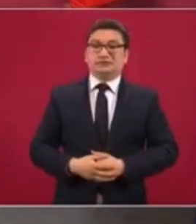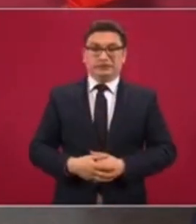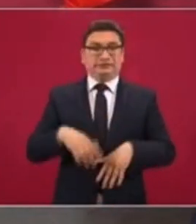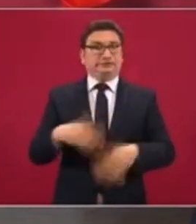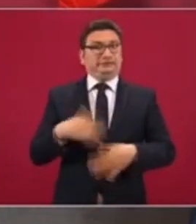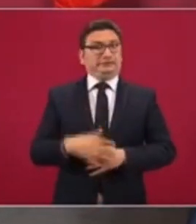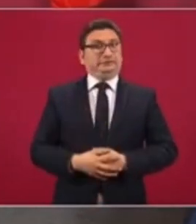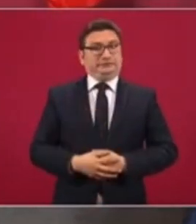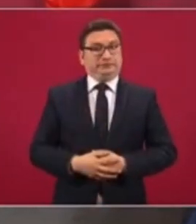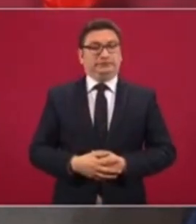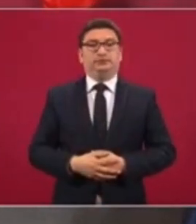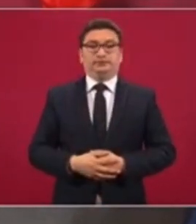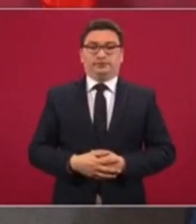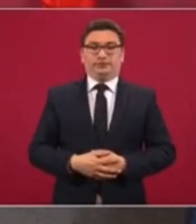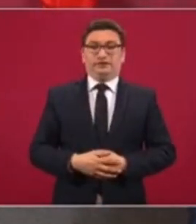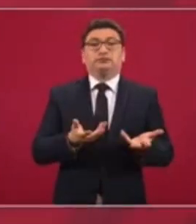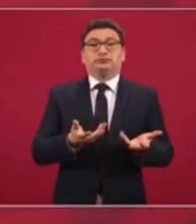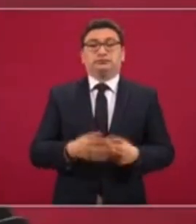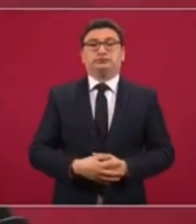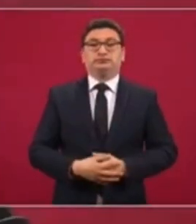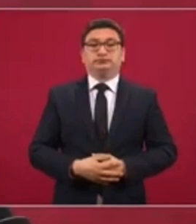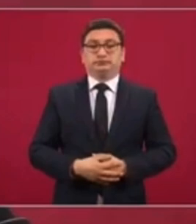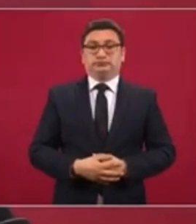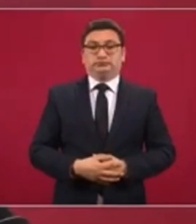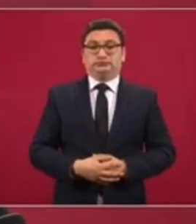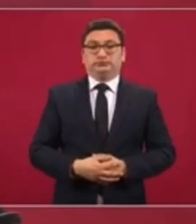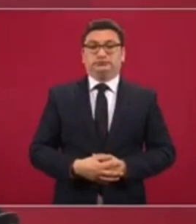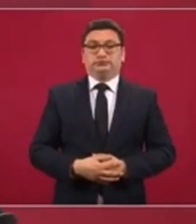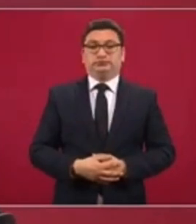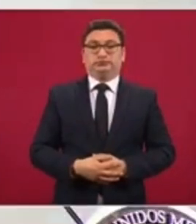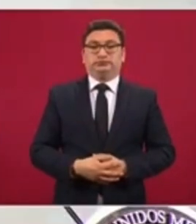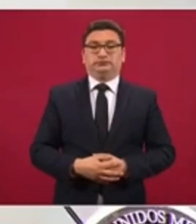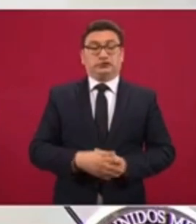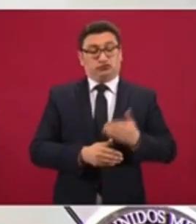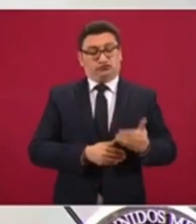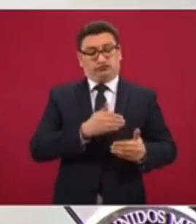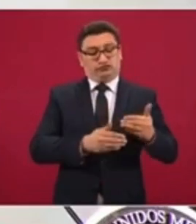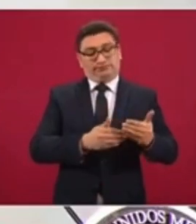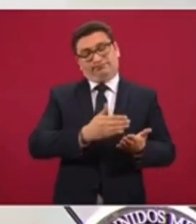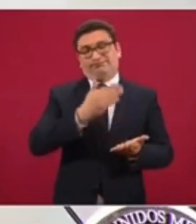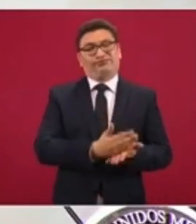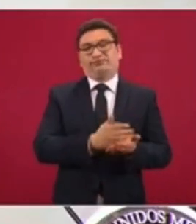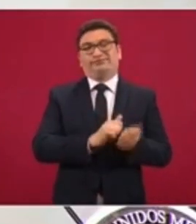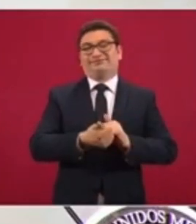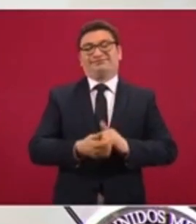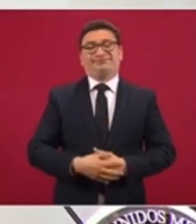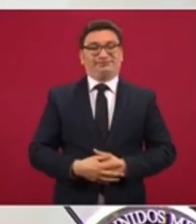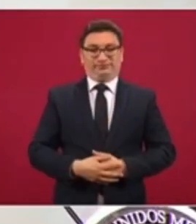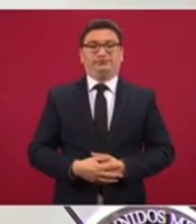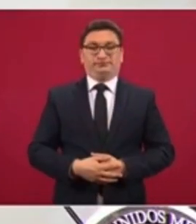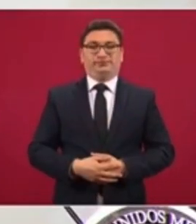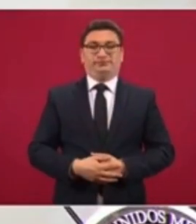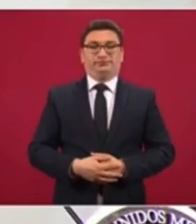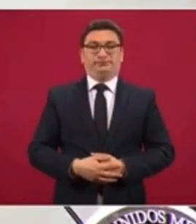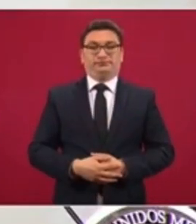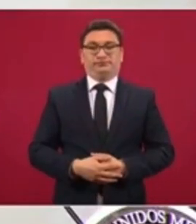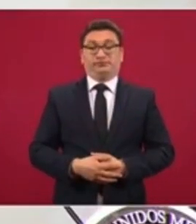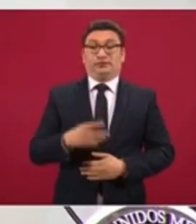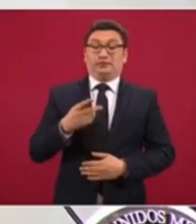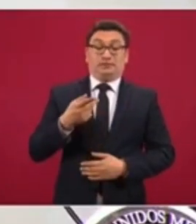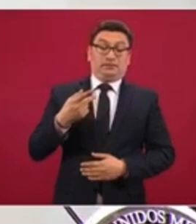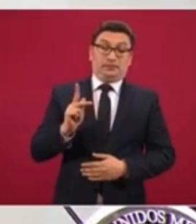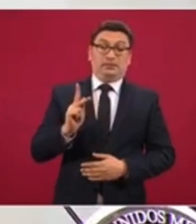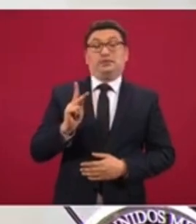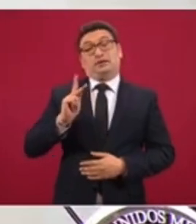ahí nanita. Quiere decir que ya se frenó el proceso de cambio, de transformación. Pero mientras